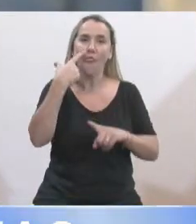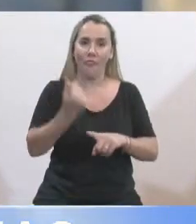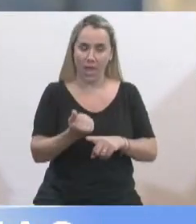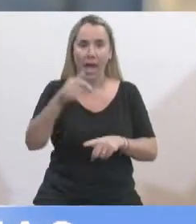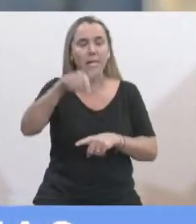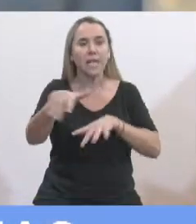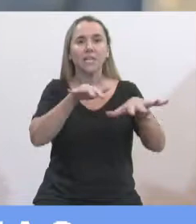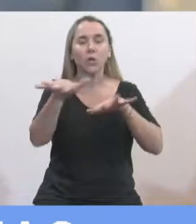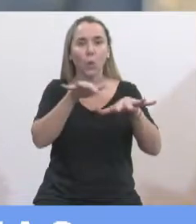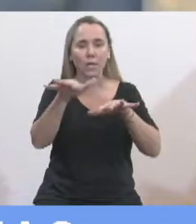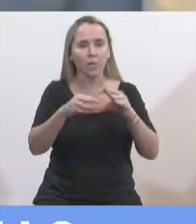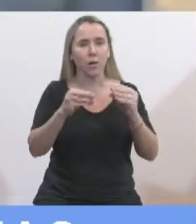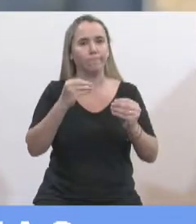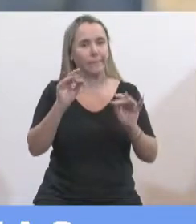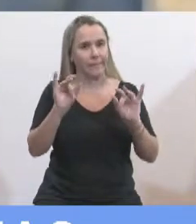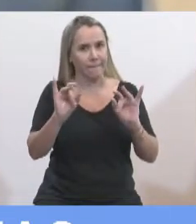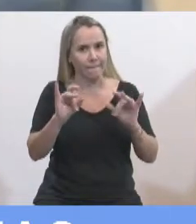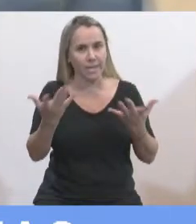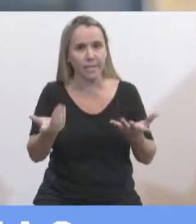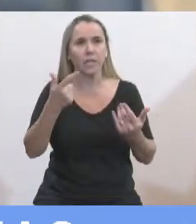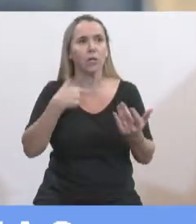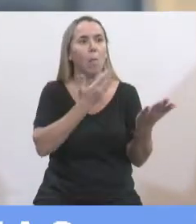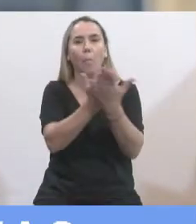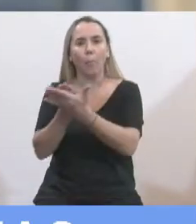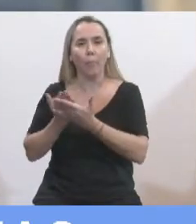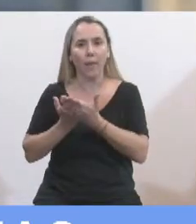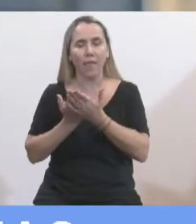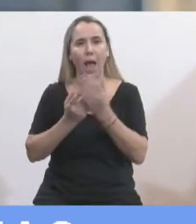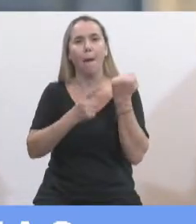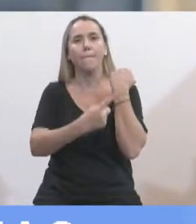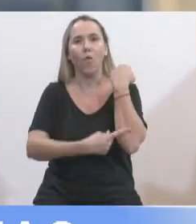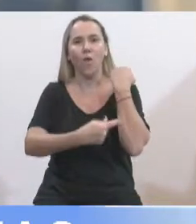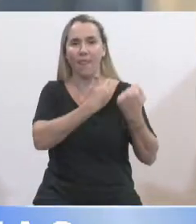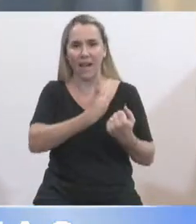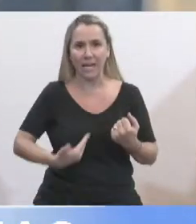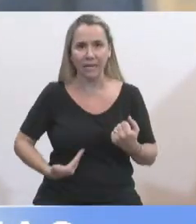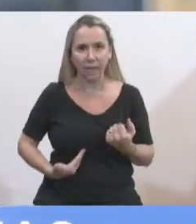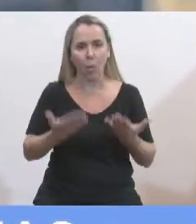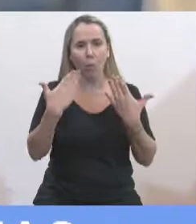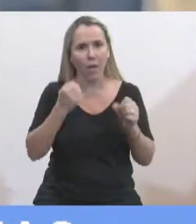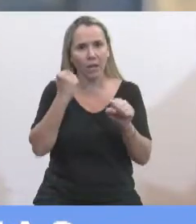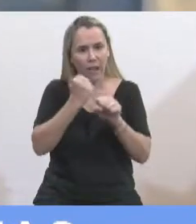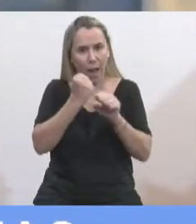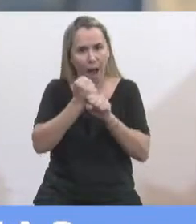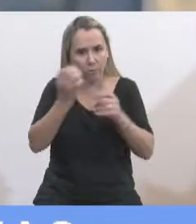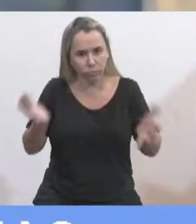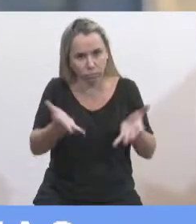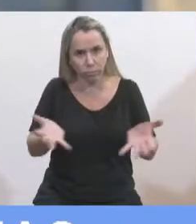que obviamente reclama fundamentalmente de los poderes del Estado tener o trabajar a la altura de las circunstancias.